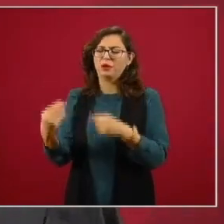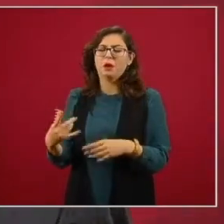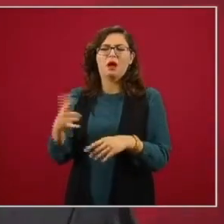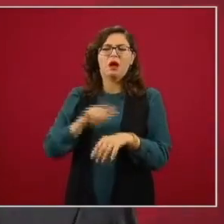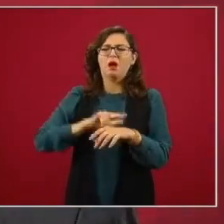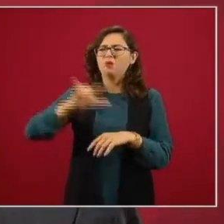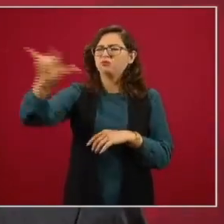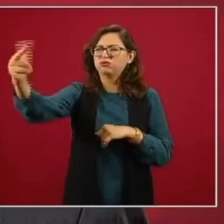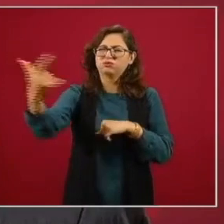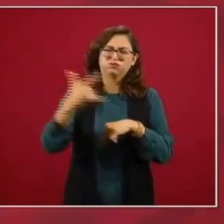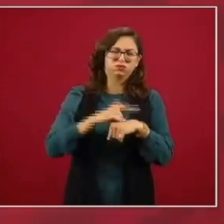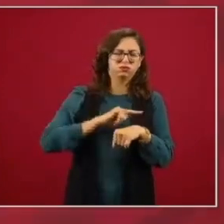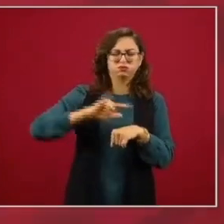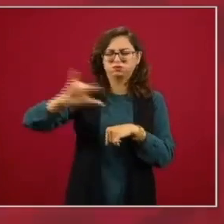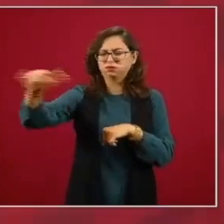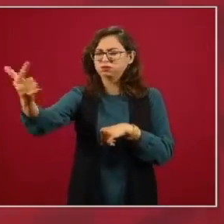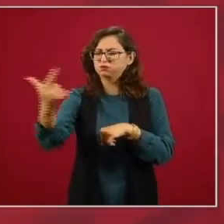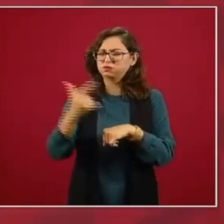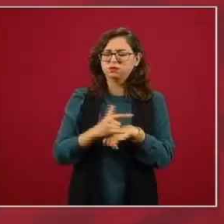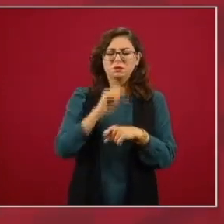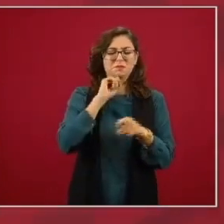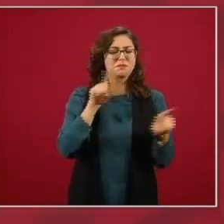Estados Unidos